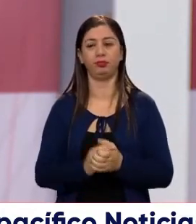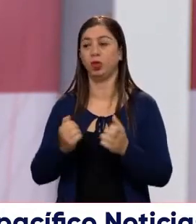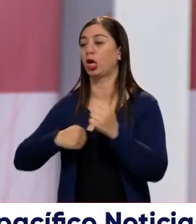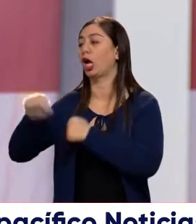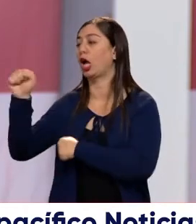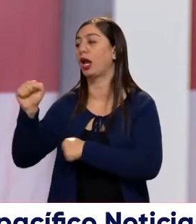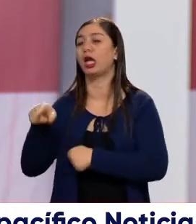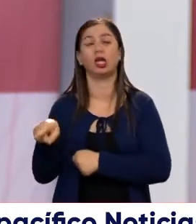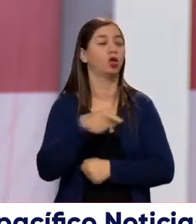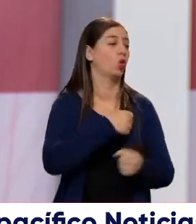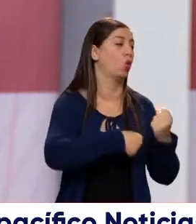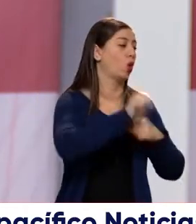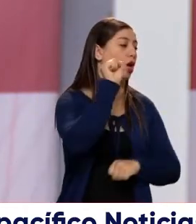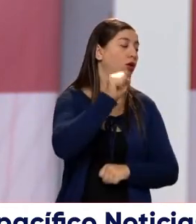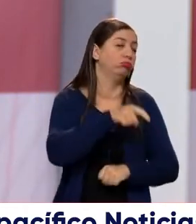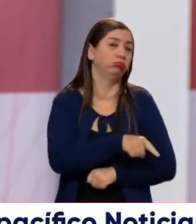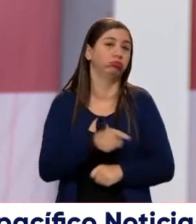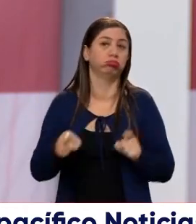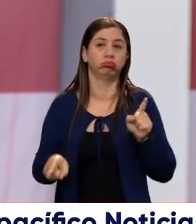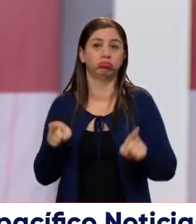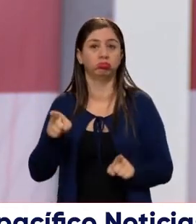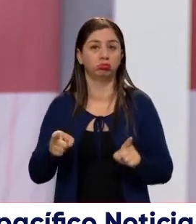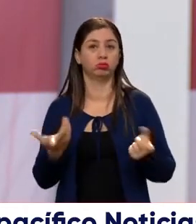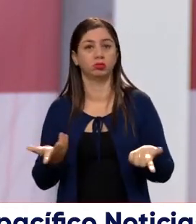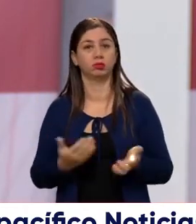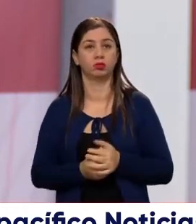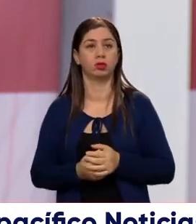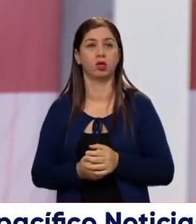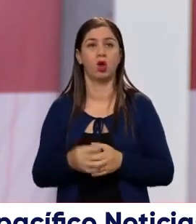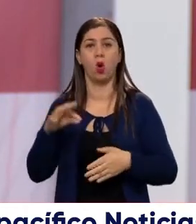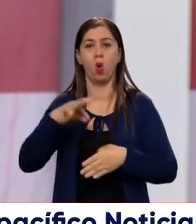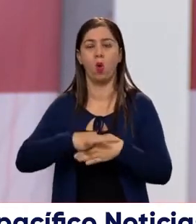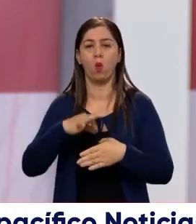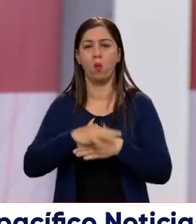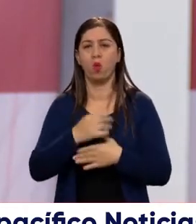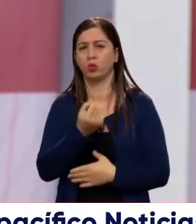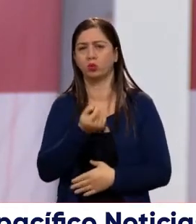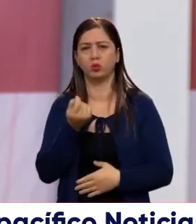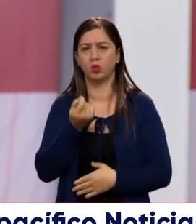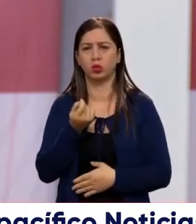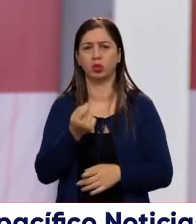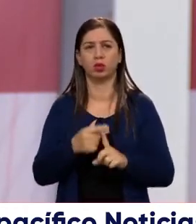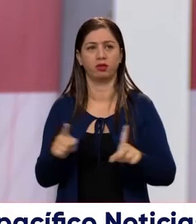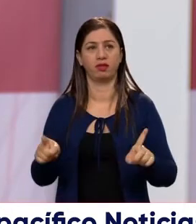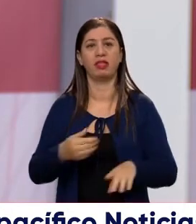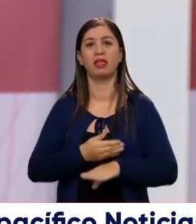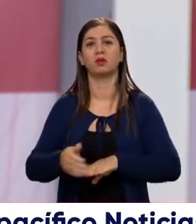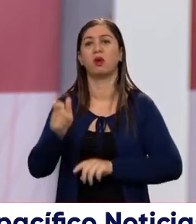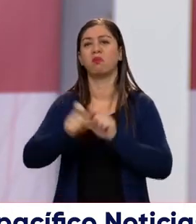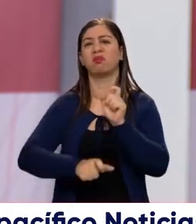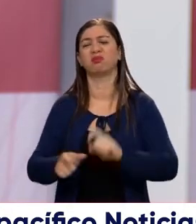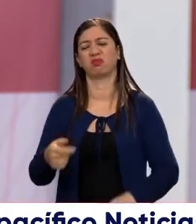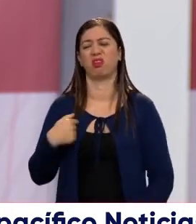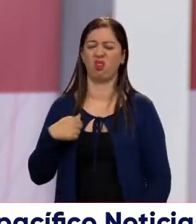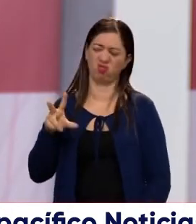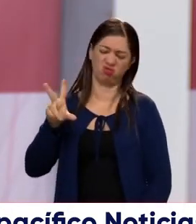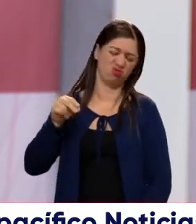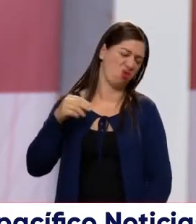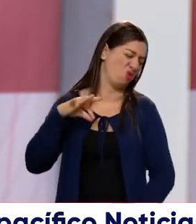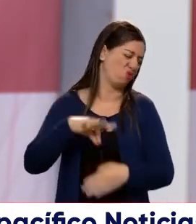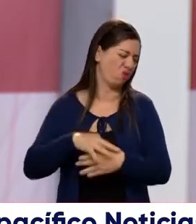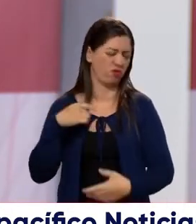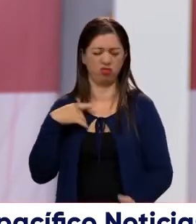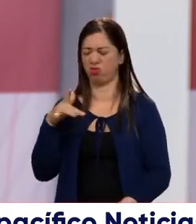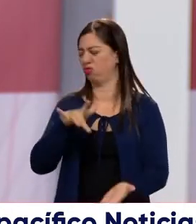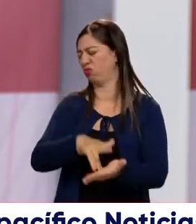ganar alguno, quizás si no se presentan muchos, pues con unos margen de votación muy pequeños, y después se está diciendo la gente, no, es que yo no voté, es que yo